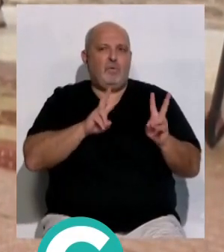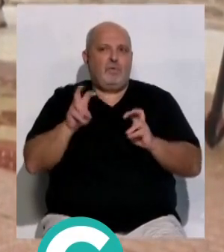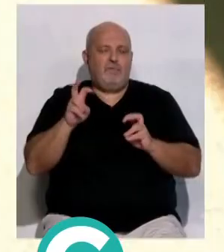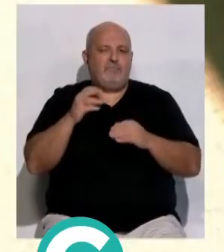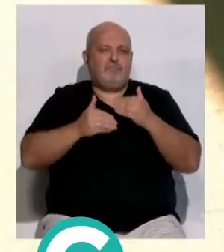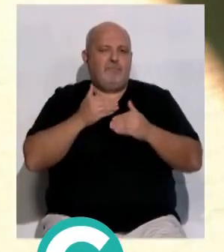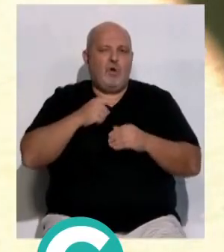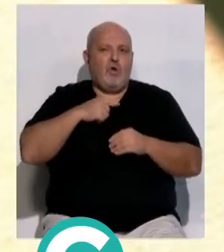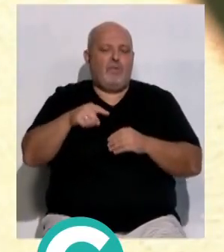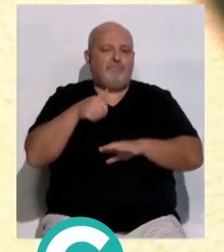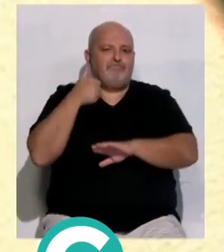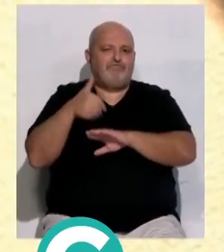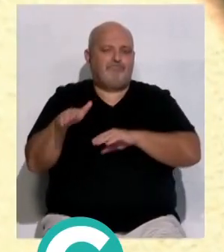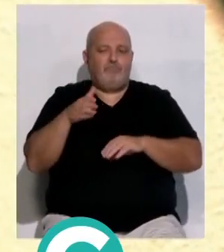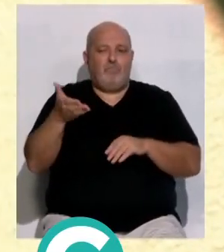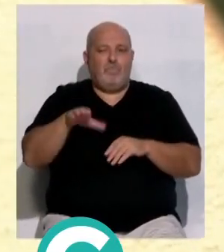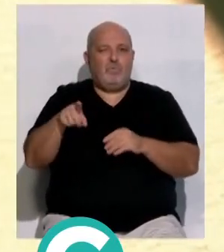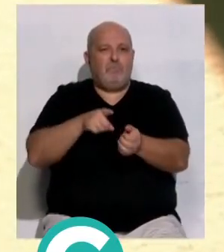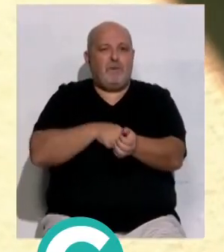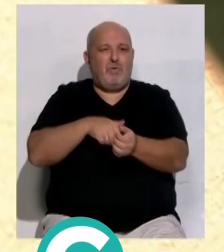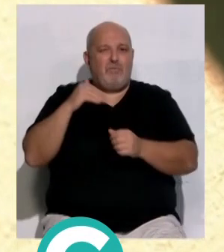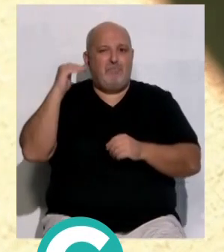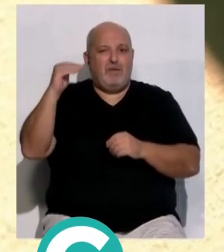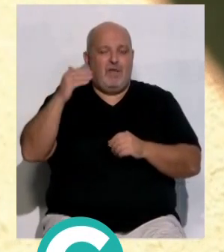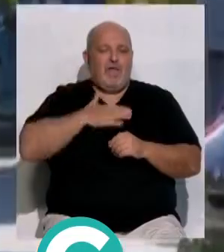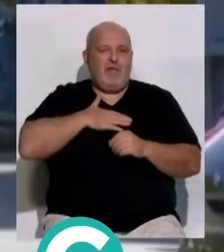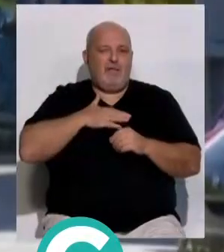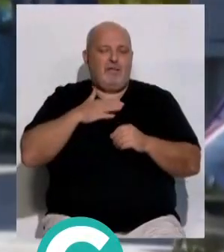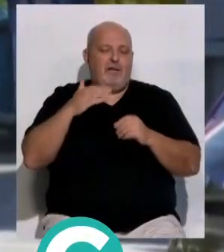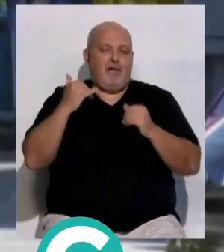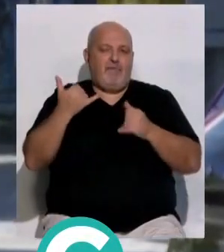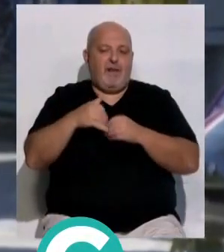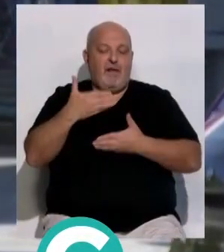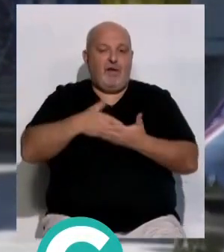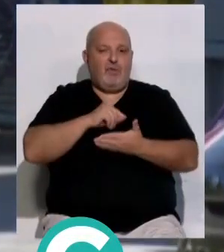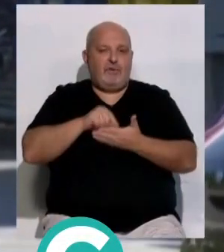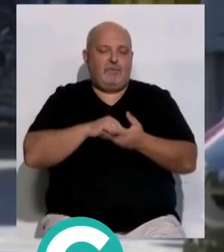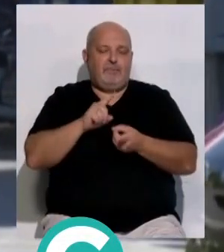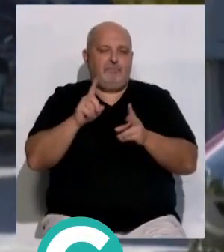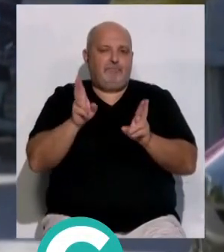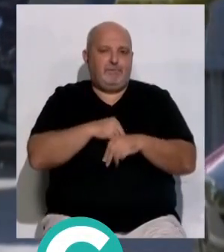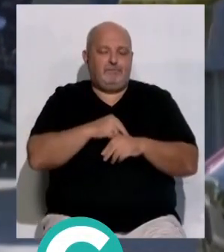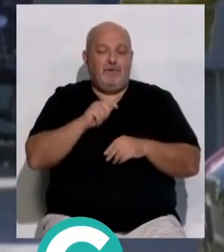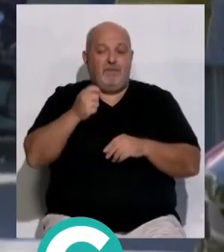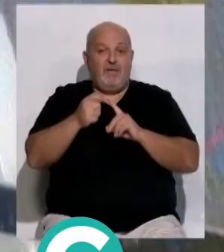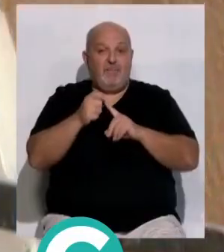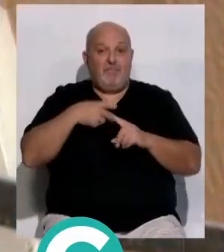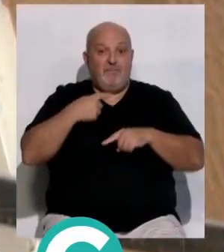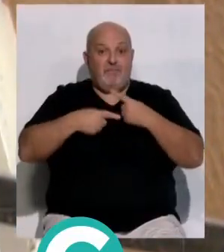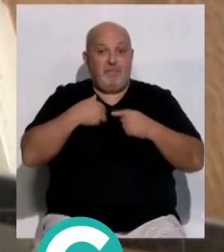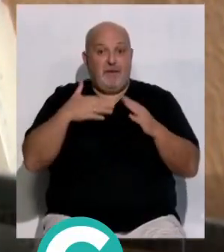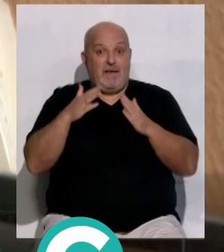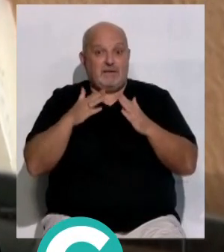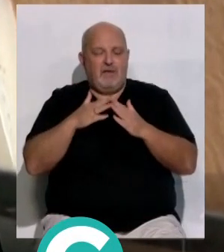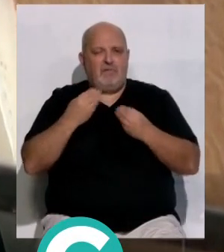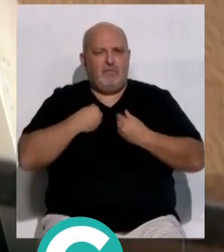truncada con una orden de desahucio al morir su primo mayor, que regentaba la casa y el contrato de arrendamiento. Las llaves de mi familia, de mi casa,